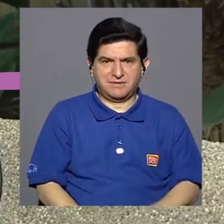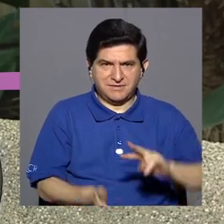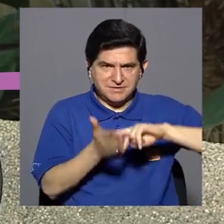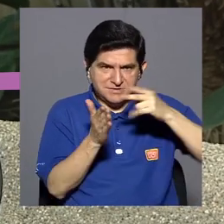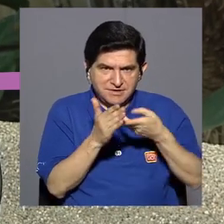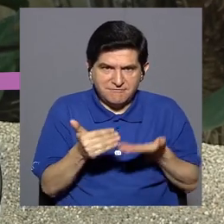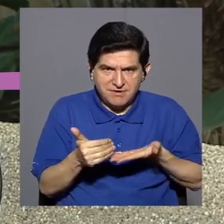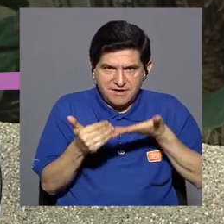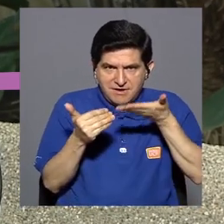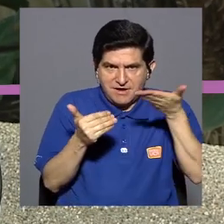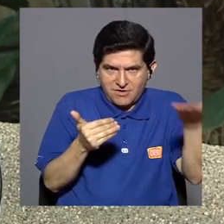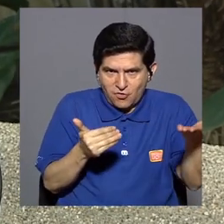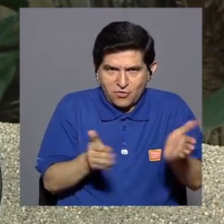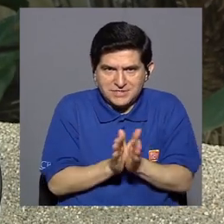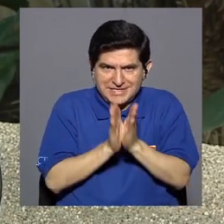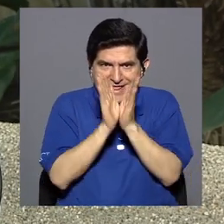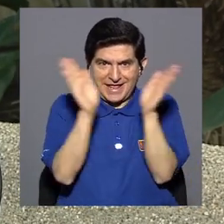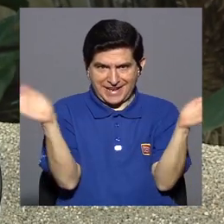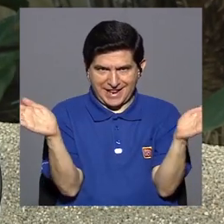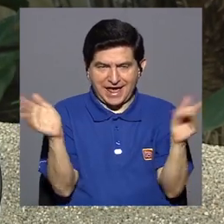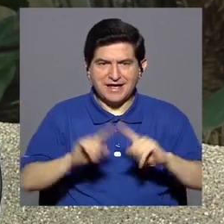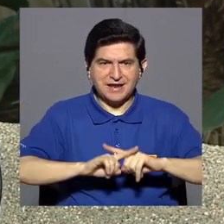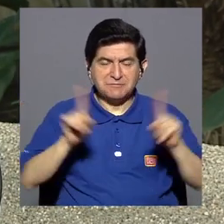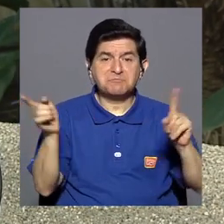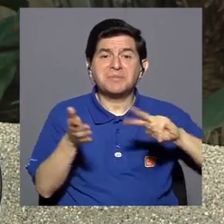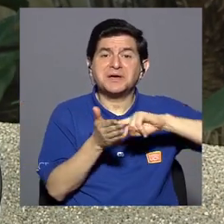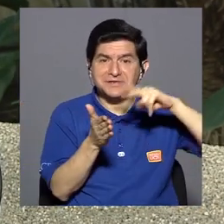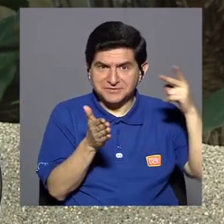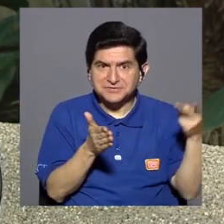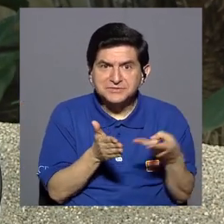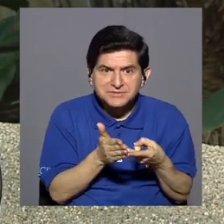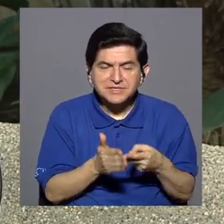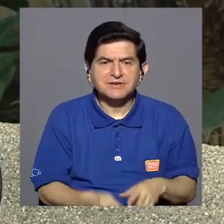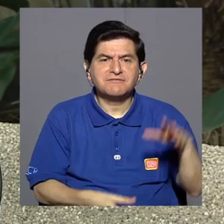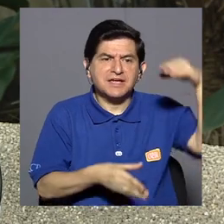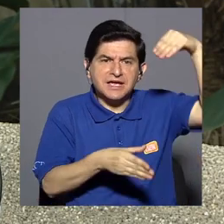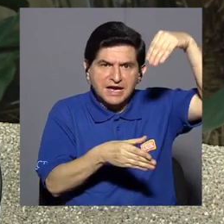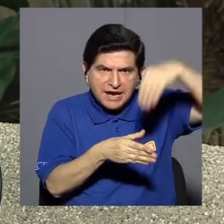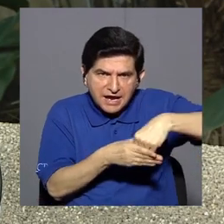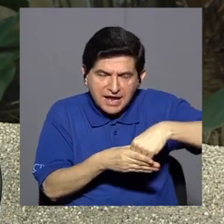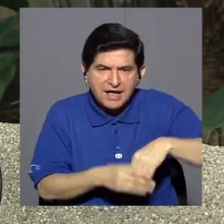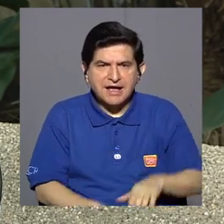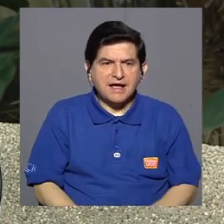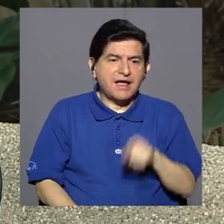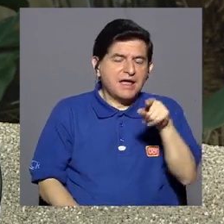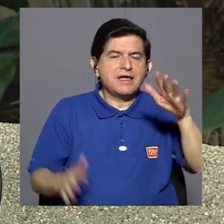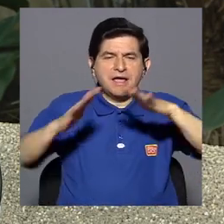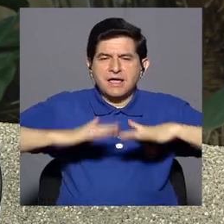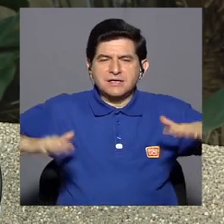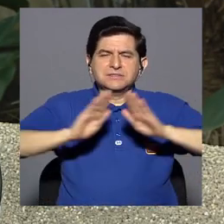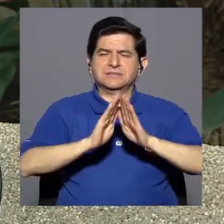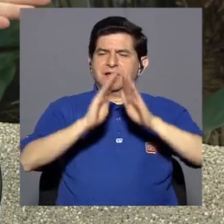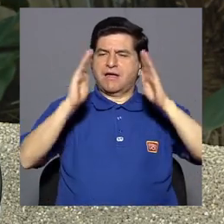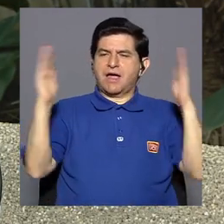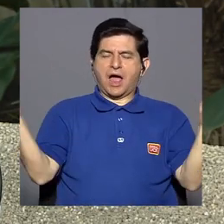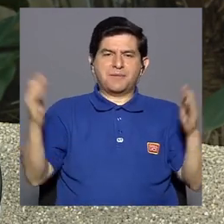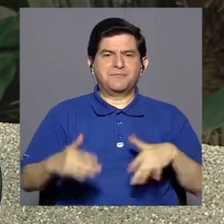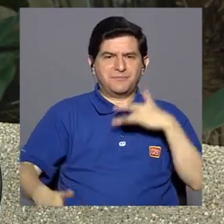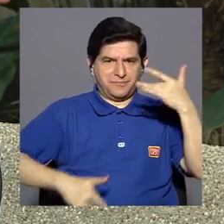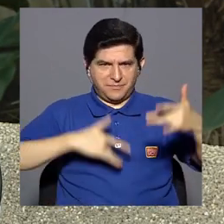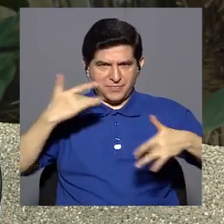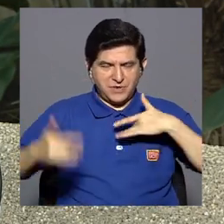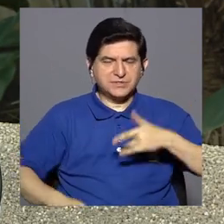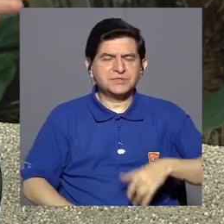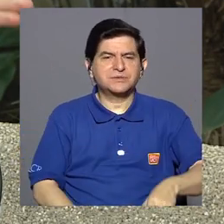Estamos hablando de cosas muy generales, pero que podrían estar metidas dentro de este espectro tan amplio